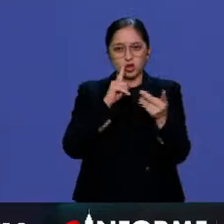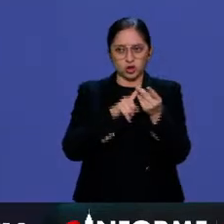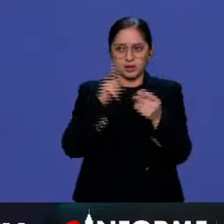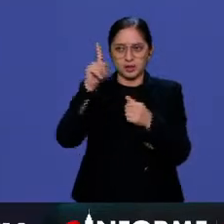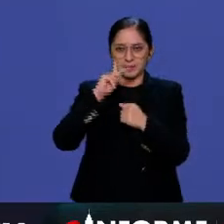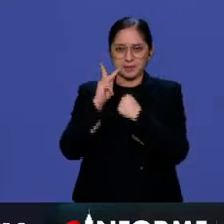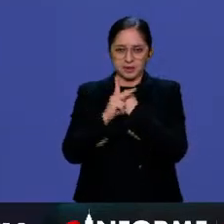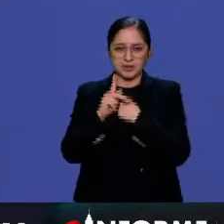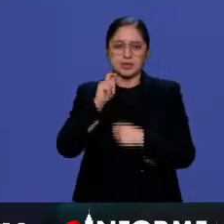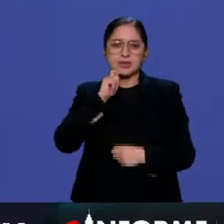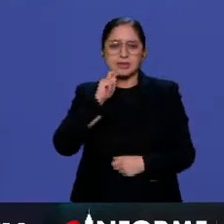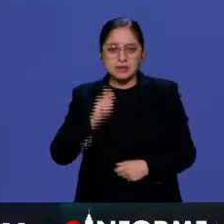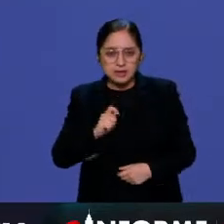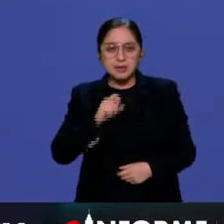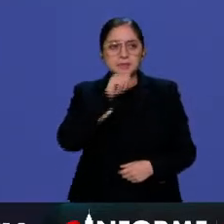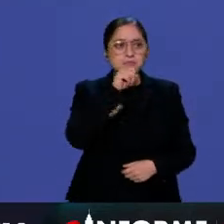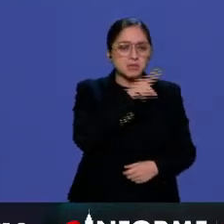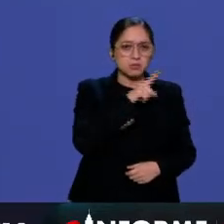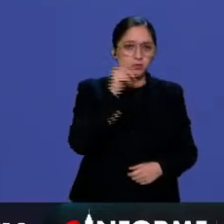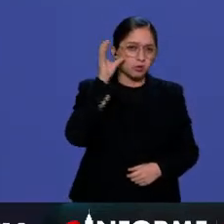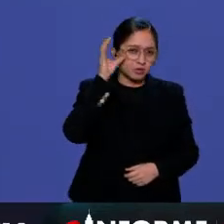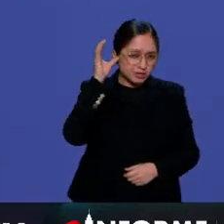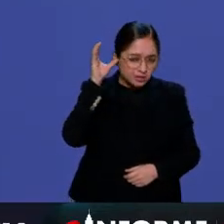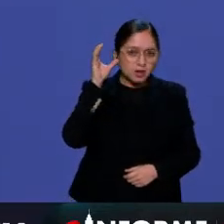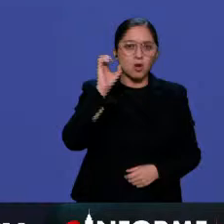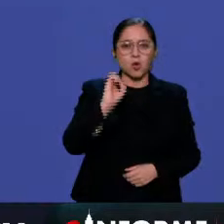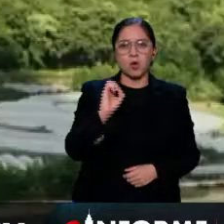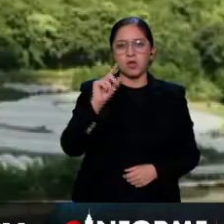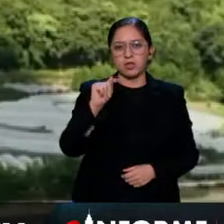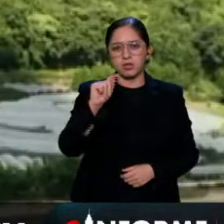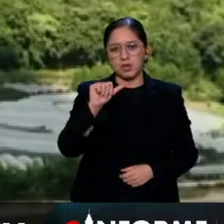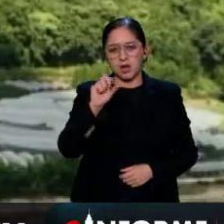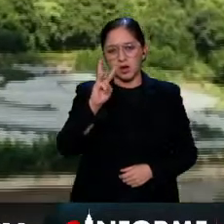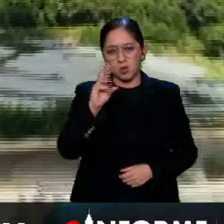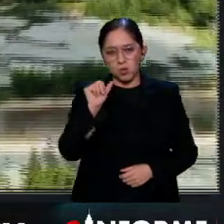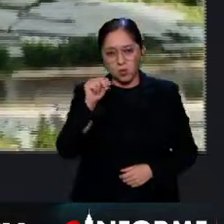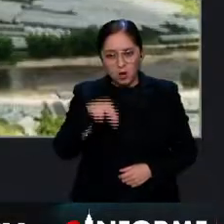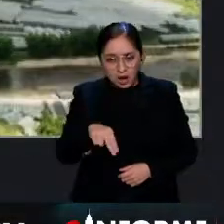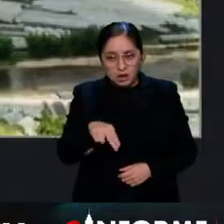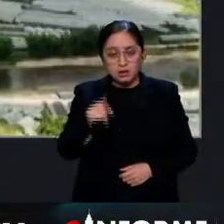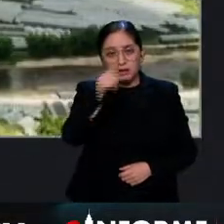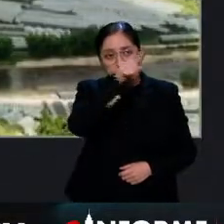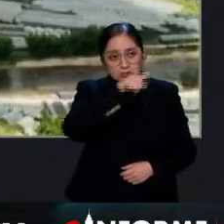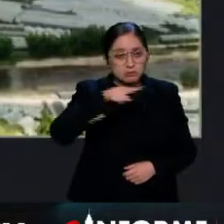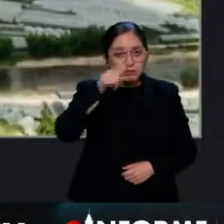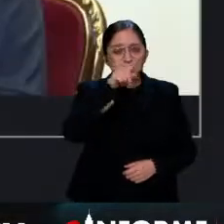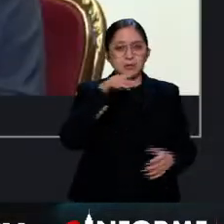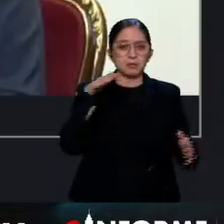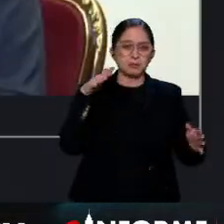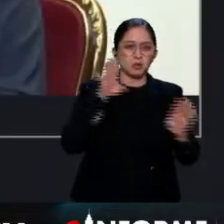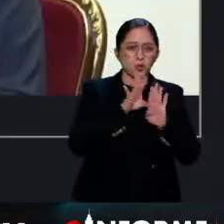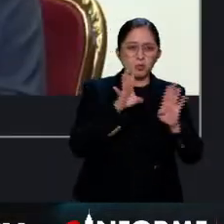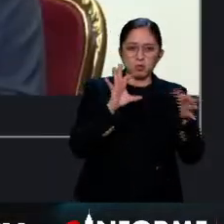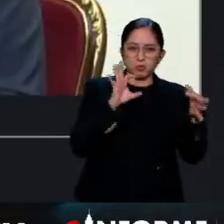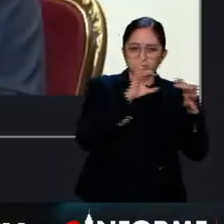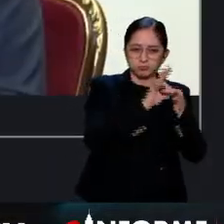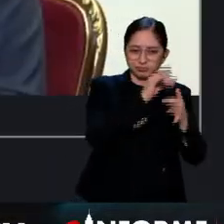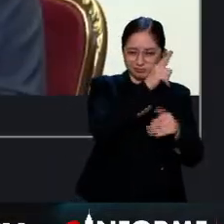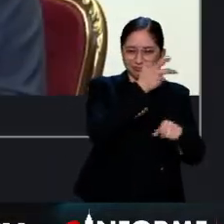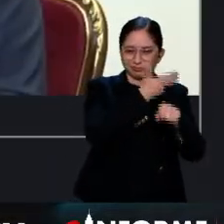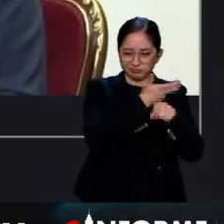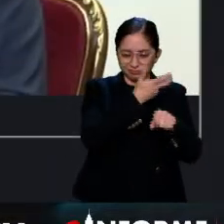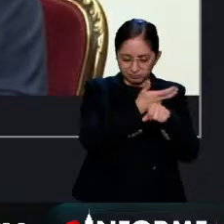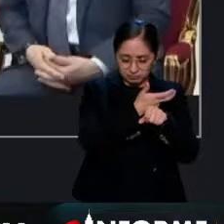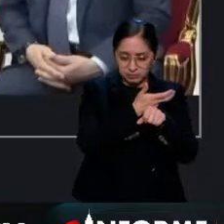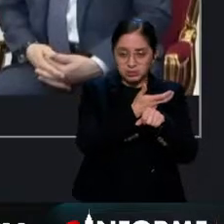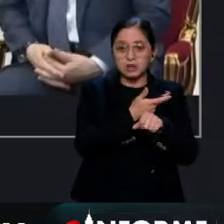o entre China y Taiwán, ambas con el común denominador de la presencia estadounidense y sus aliados, el presidente López Obrador reiteró esta mañana que